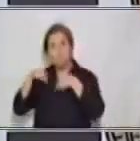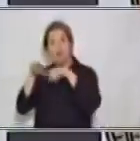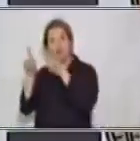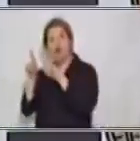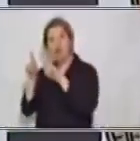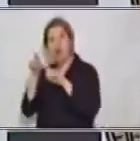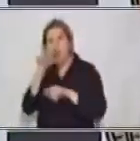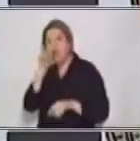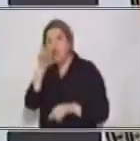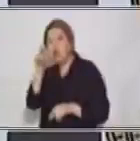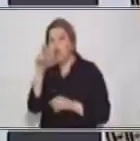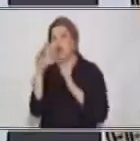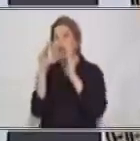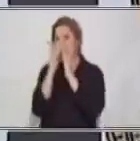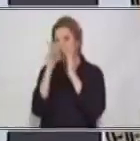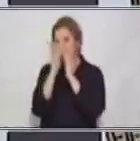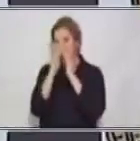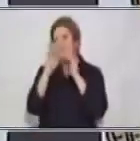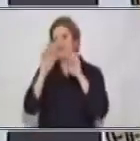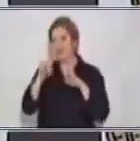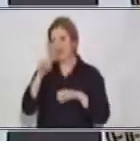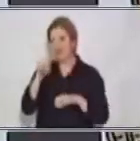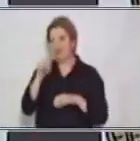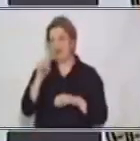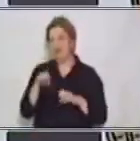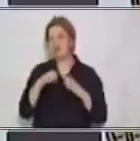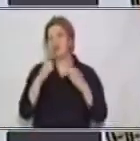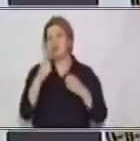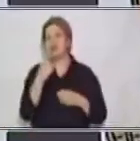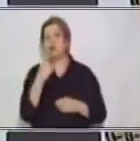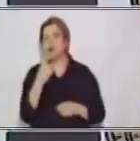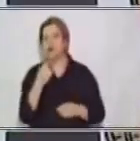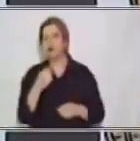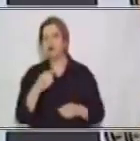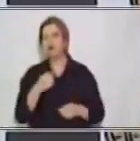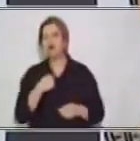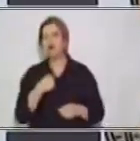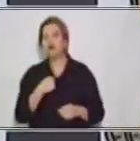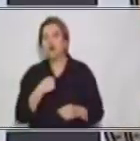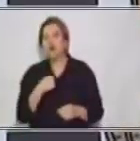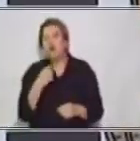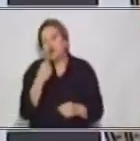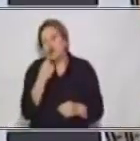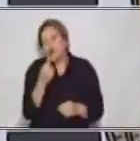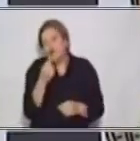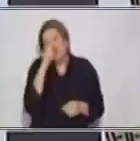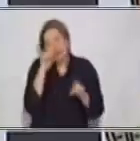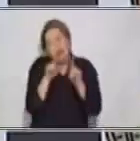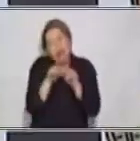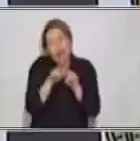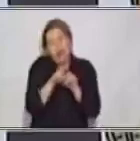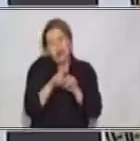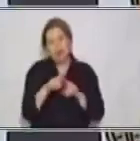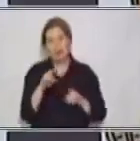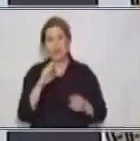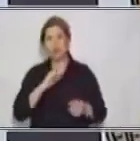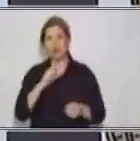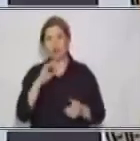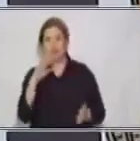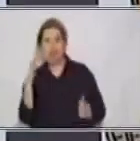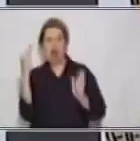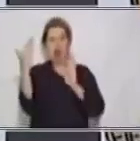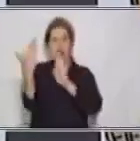Vamos a ver, ante significa delante. Estoy ante un monumento, ¿verdad? Ese es un ejemplo.